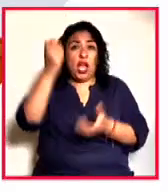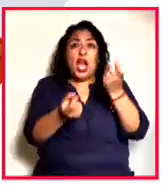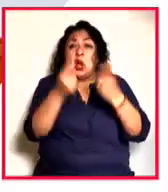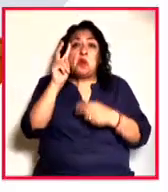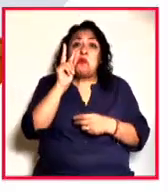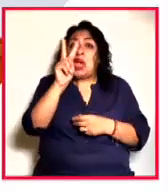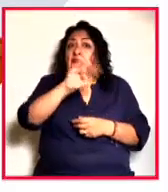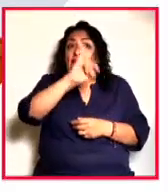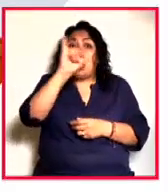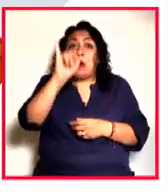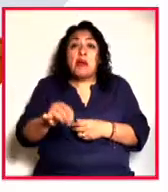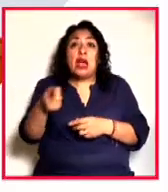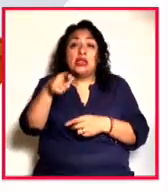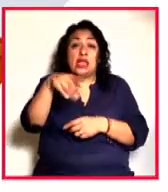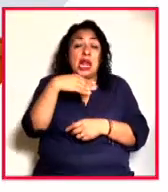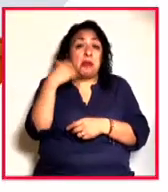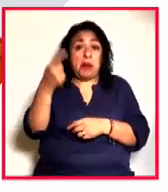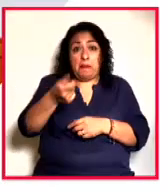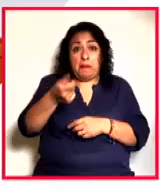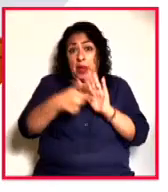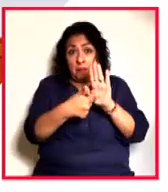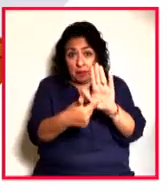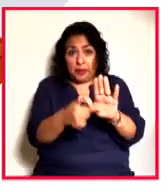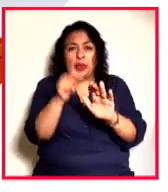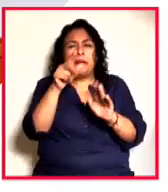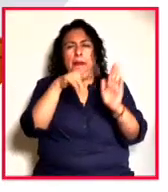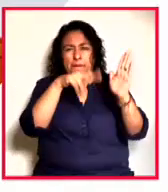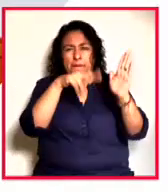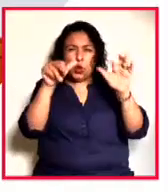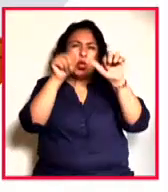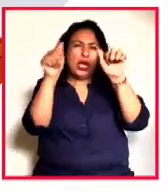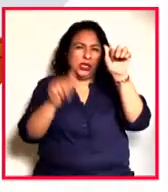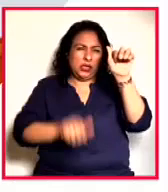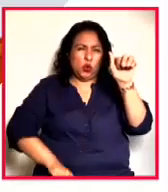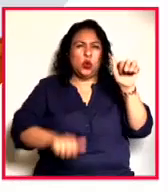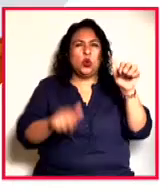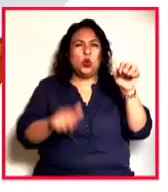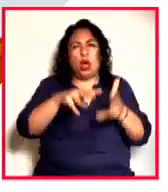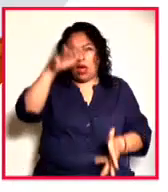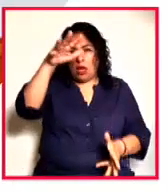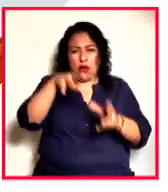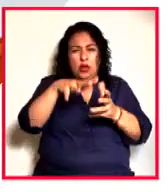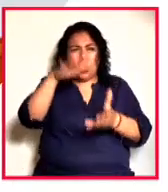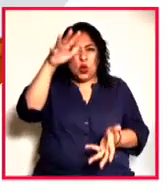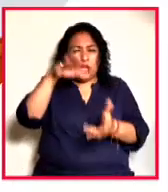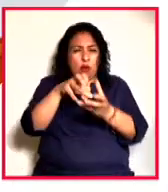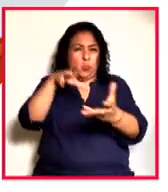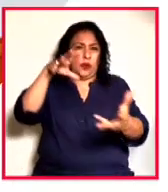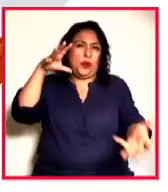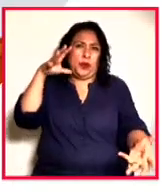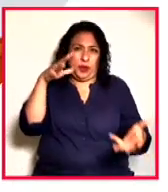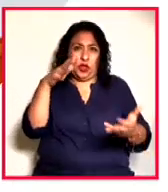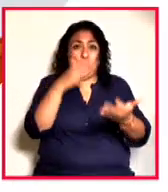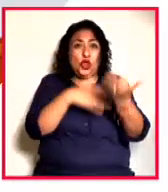nunca antes en Alemania. También se muestran pinturas y esculturas multidimensionales. A gran escala, todas las obras expuestas en